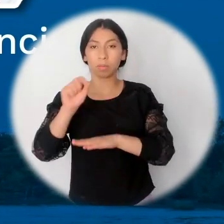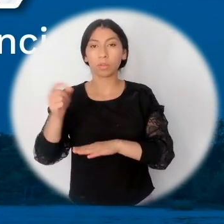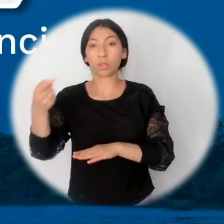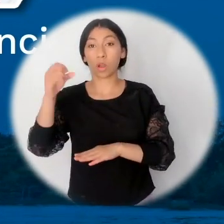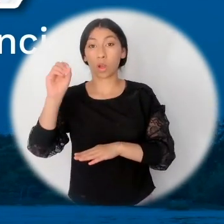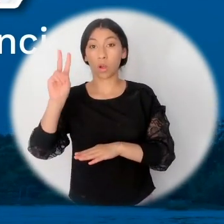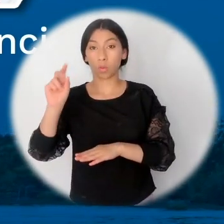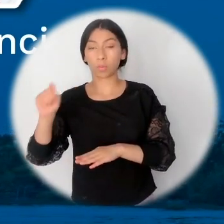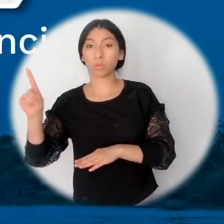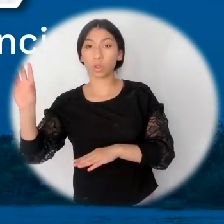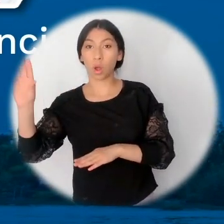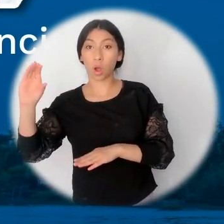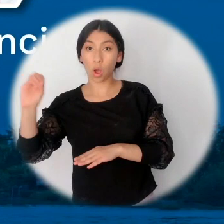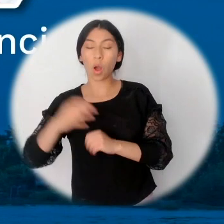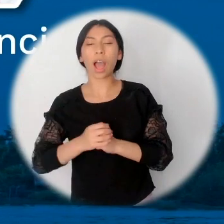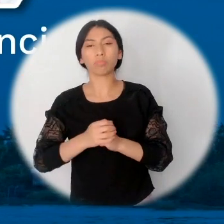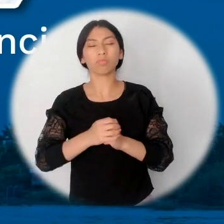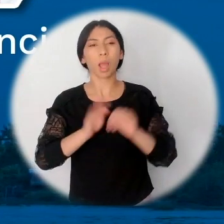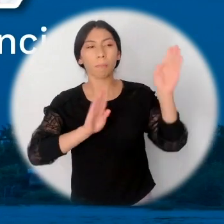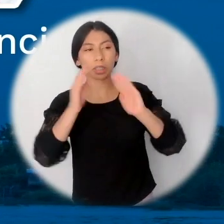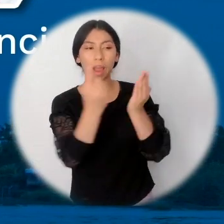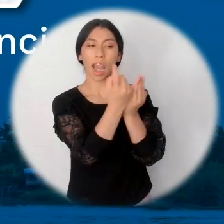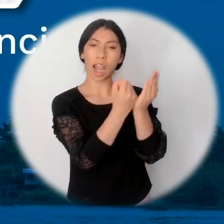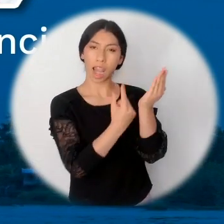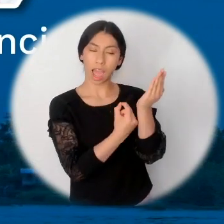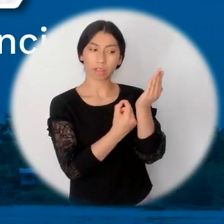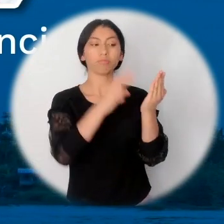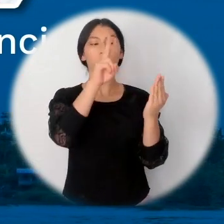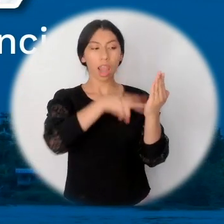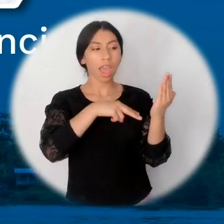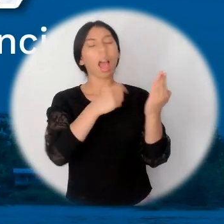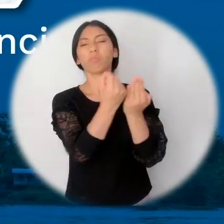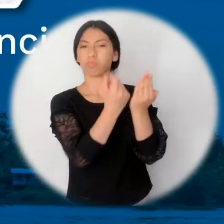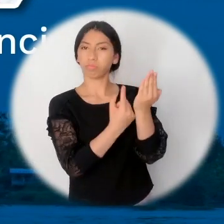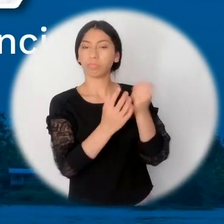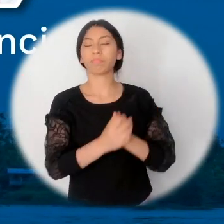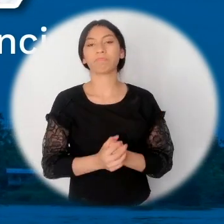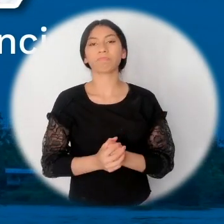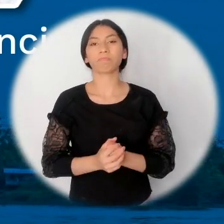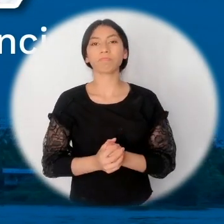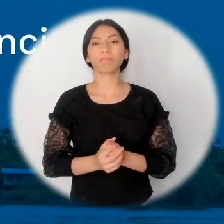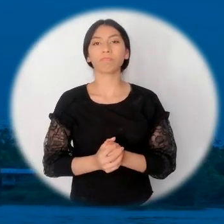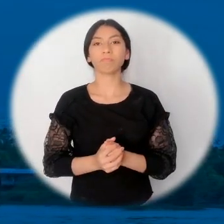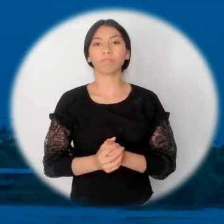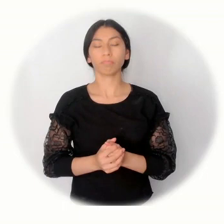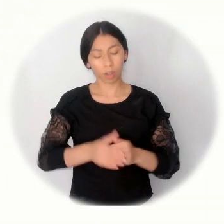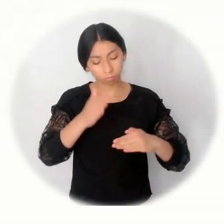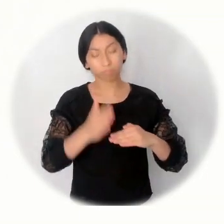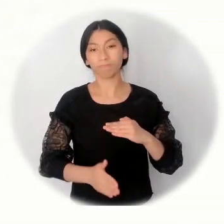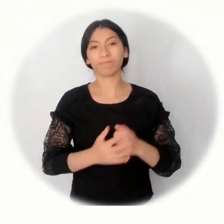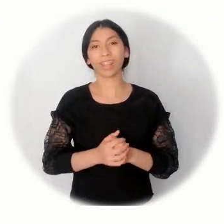consultar el informe y responder la encuesta, que nos permitirá conocer cuáles son los temas que usted quiere que la unidad divulgue en su balance anual.